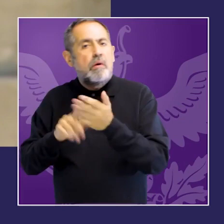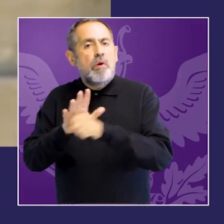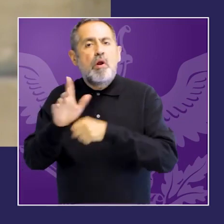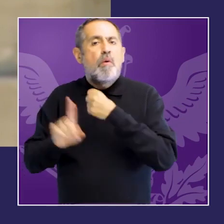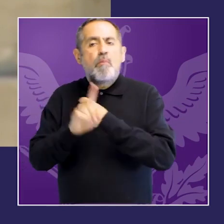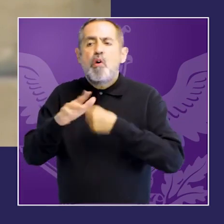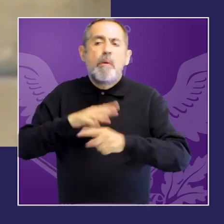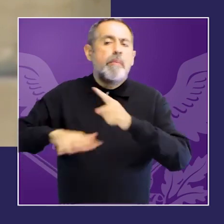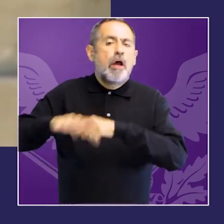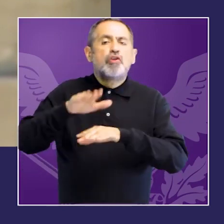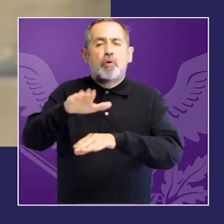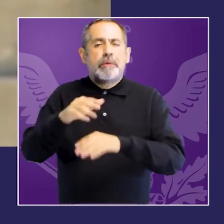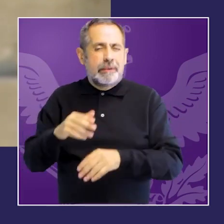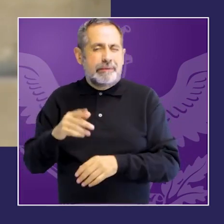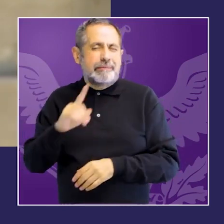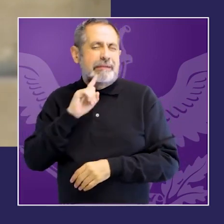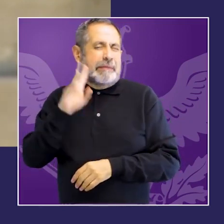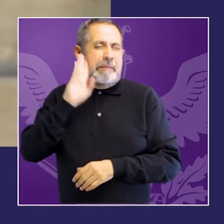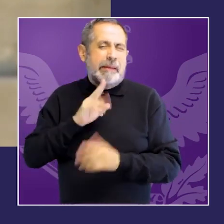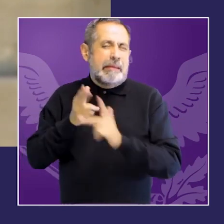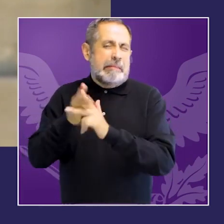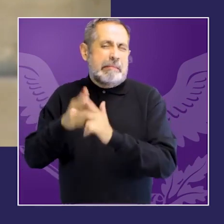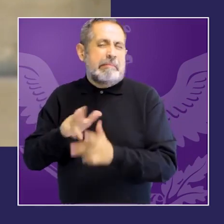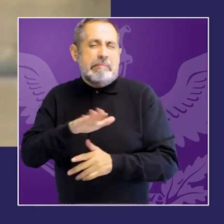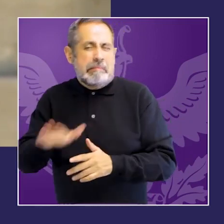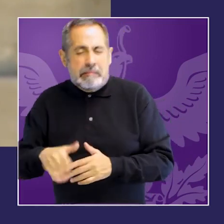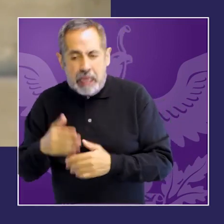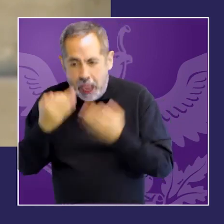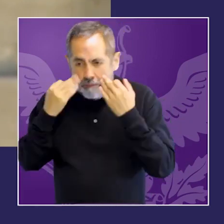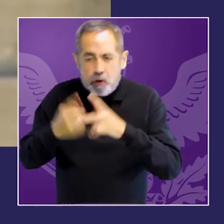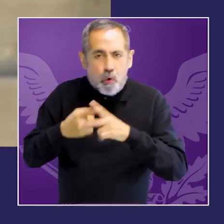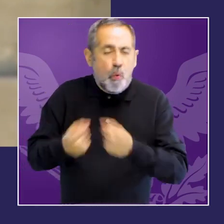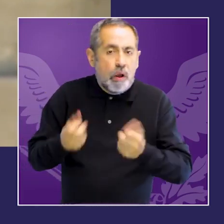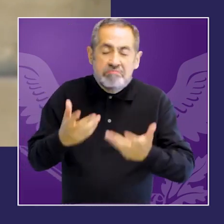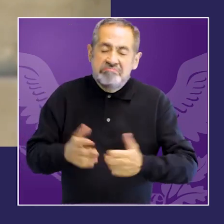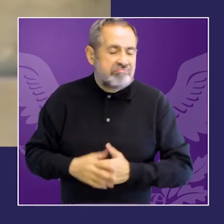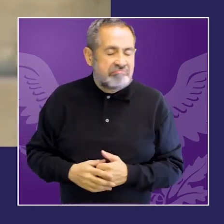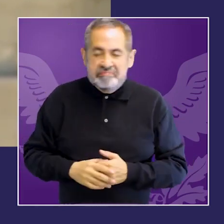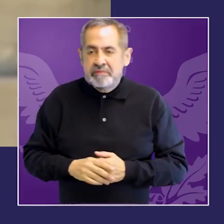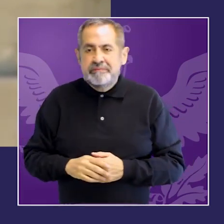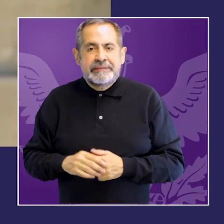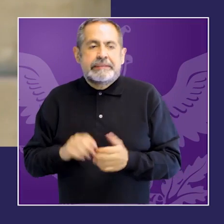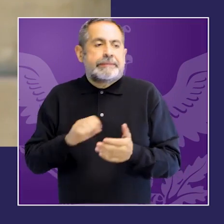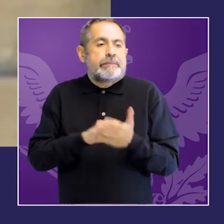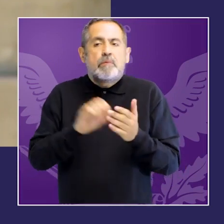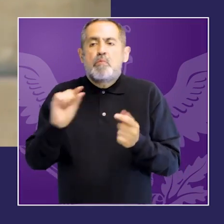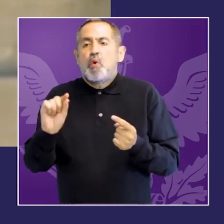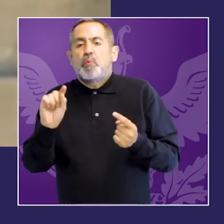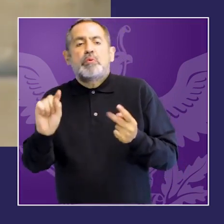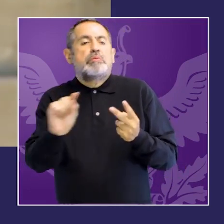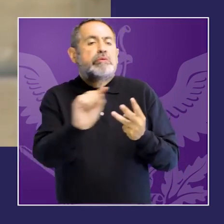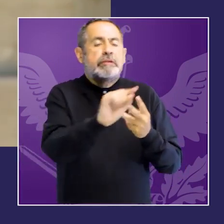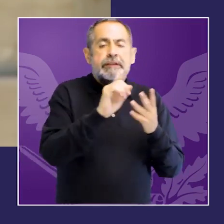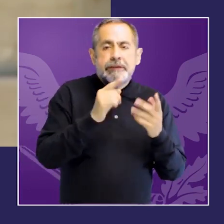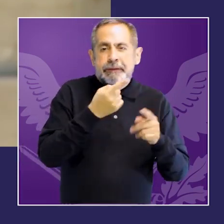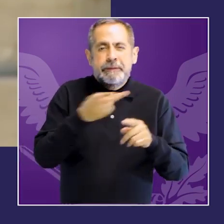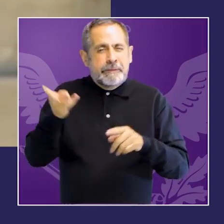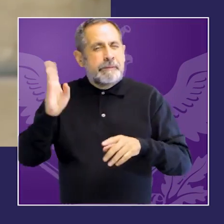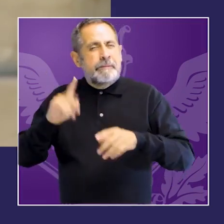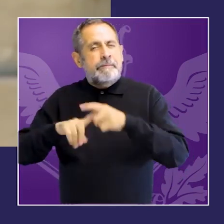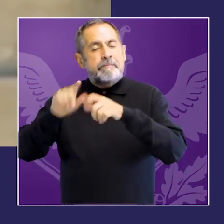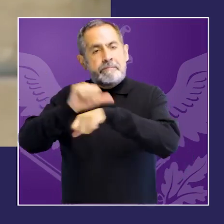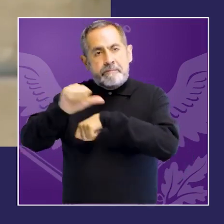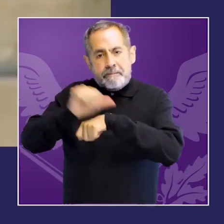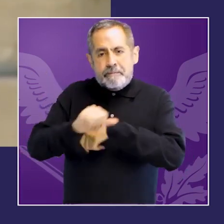incorporando esa perspectiva interseccional en el análisis de los datos. Y eso lleva también a pensar cuál es el objetivo de los registros. No es